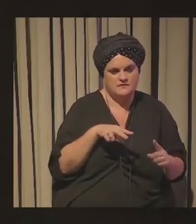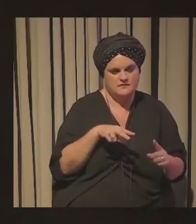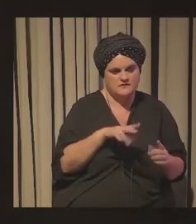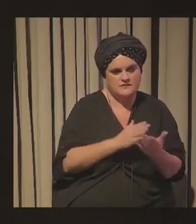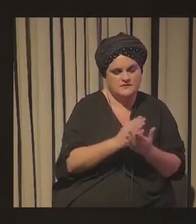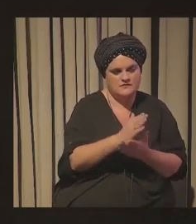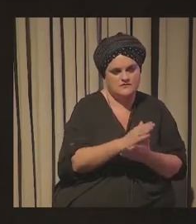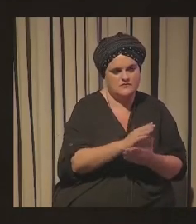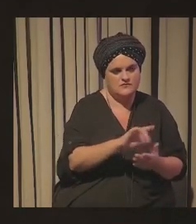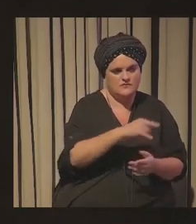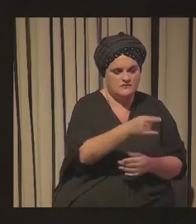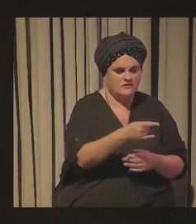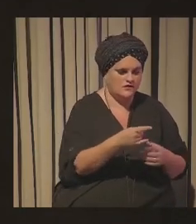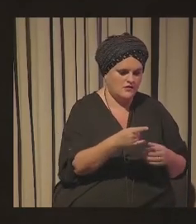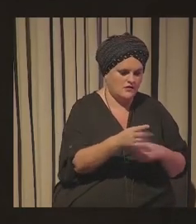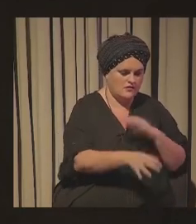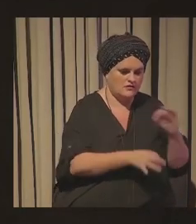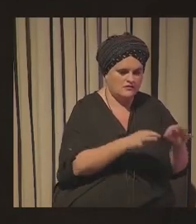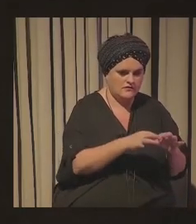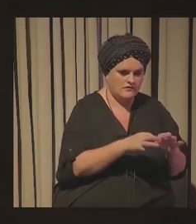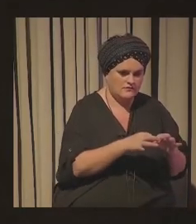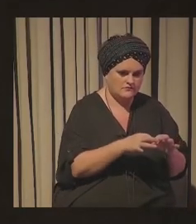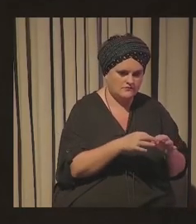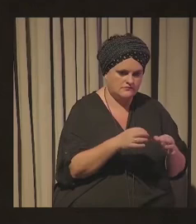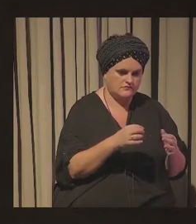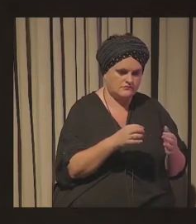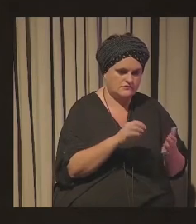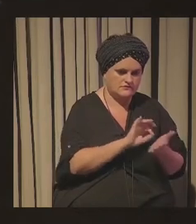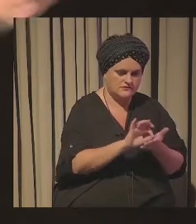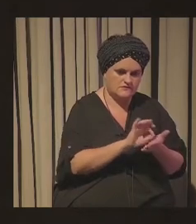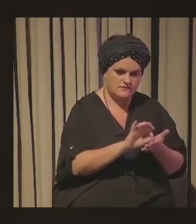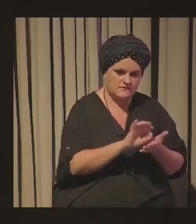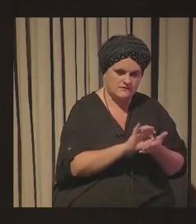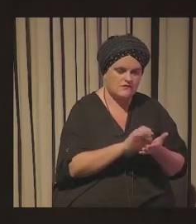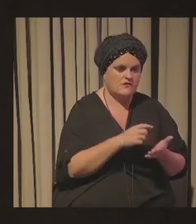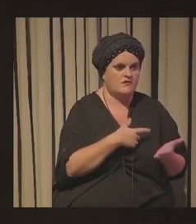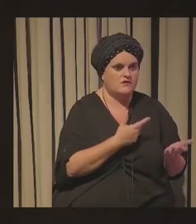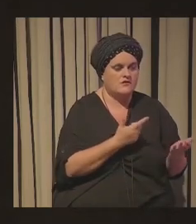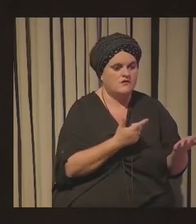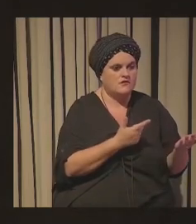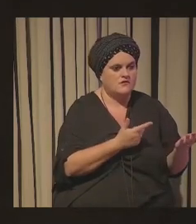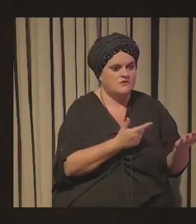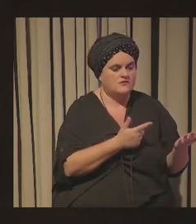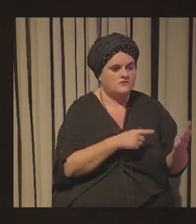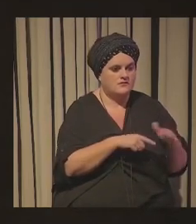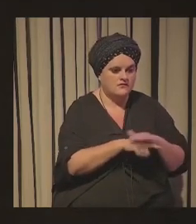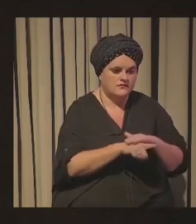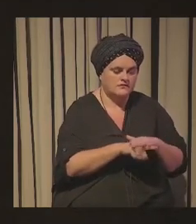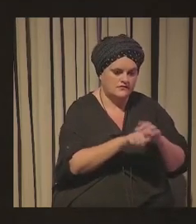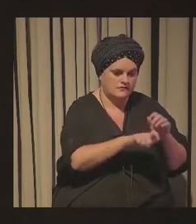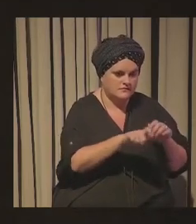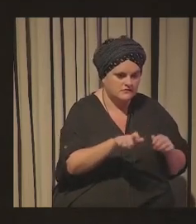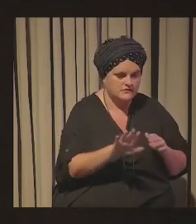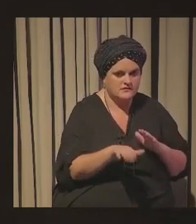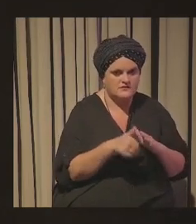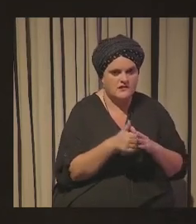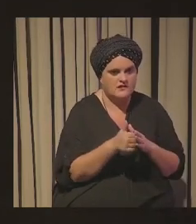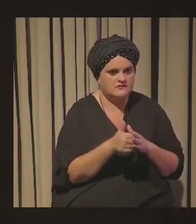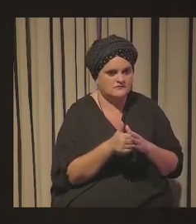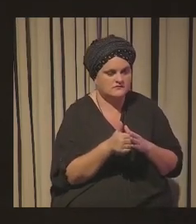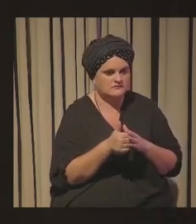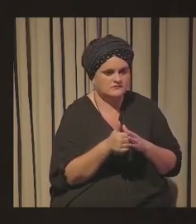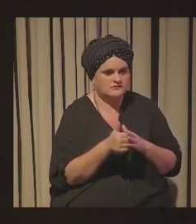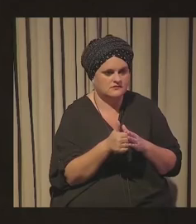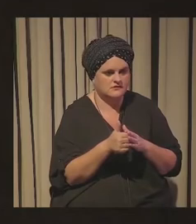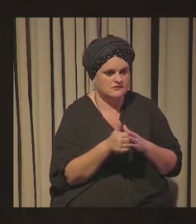de servicio a la organización y ahí alimentamos a toma de decisiones desde gestión de personas a cómo viene